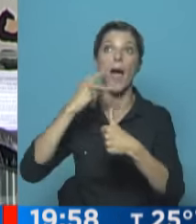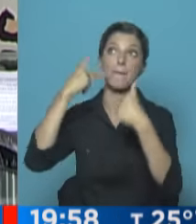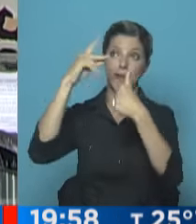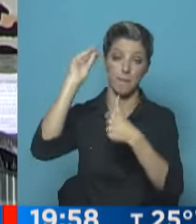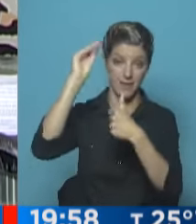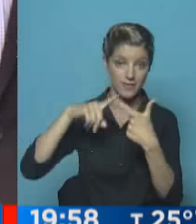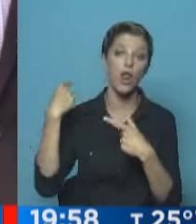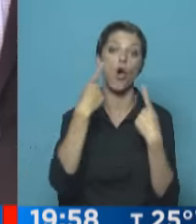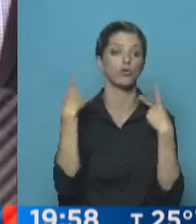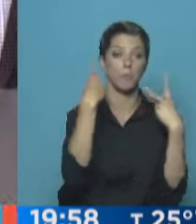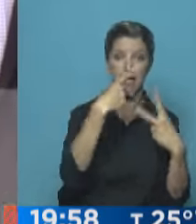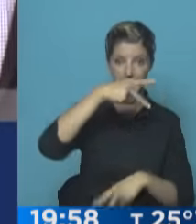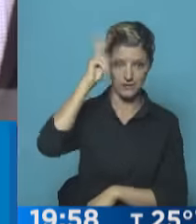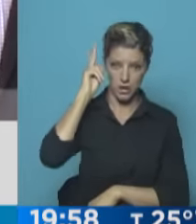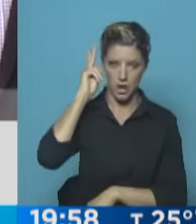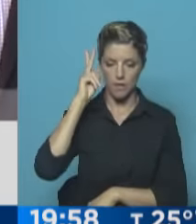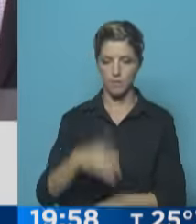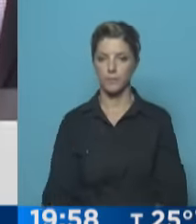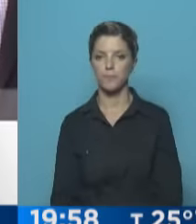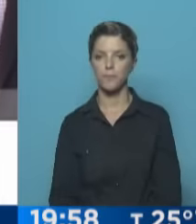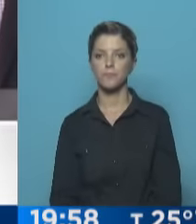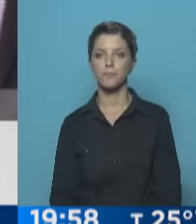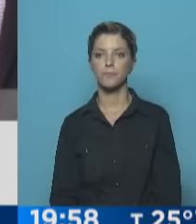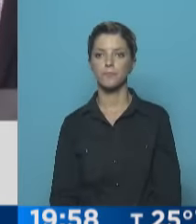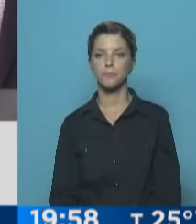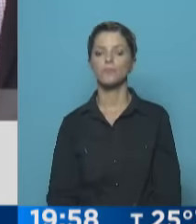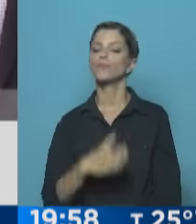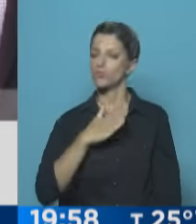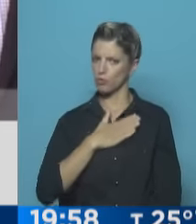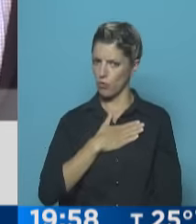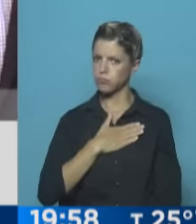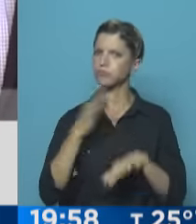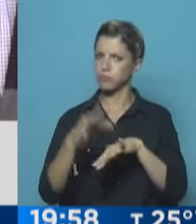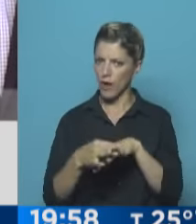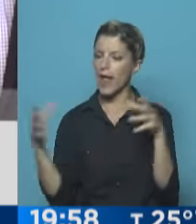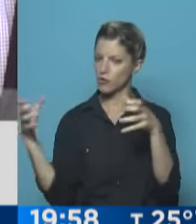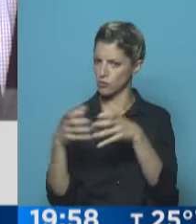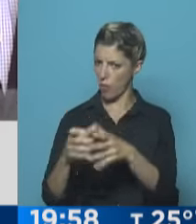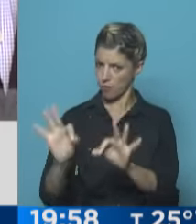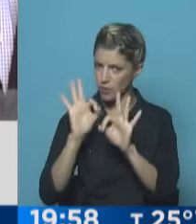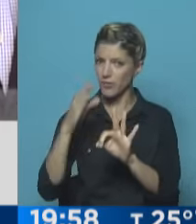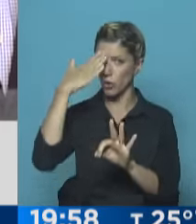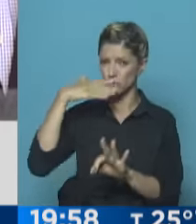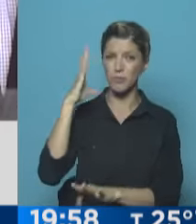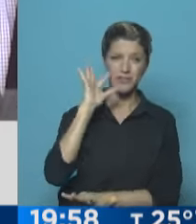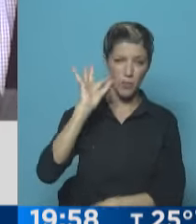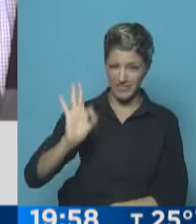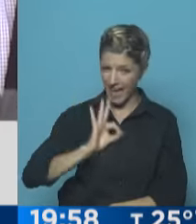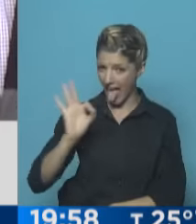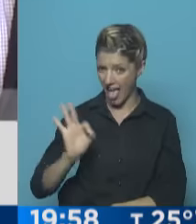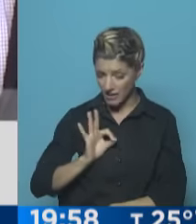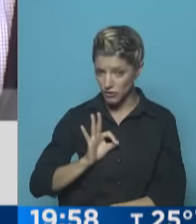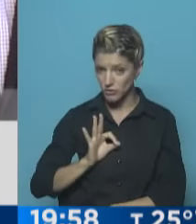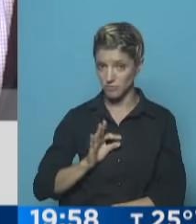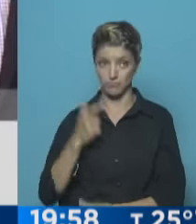a Chile. Yo me comprometía que tenía que armar el mejor equipo de los últimos 50 años y creo que